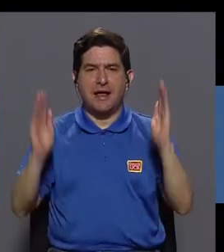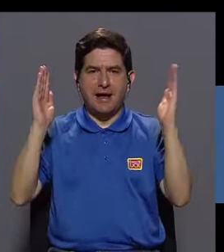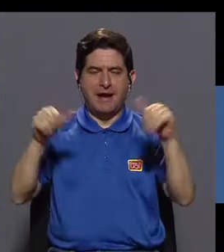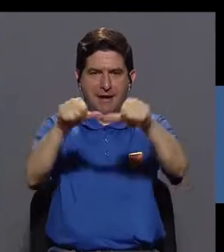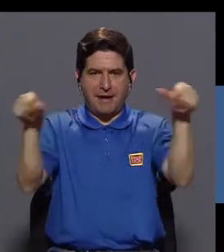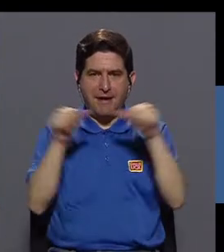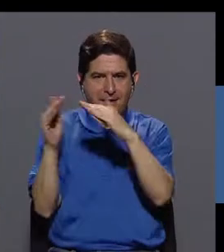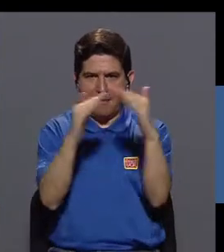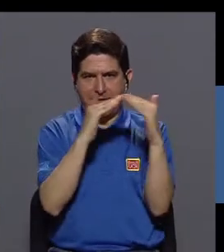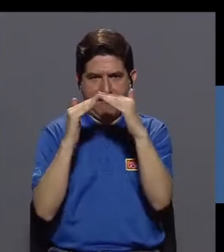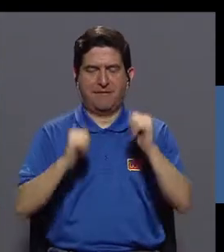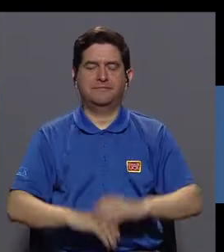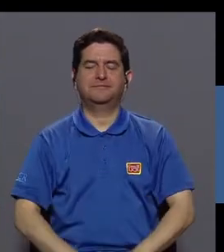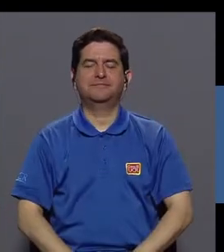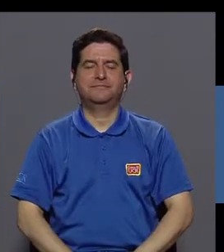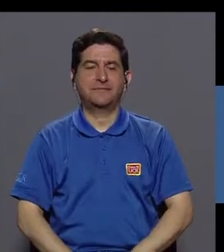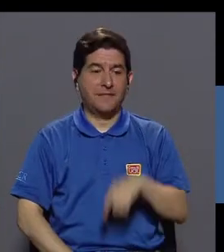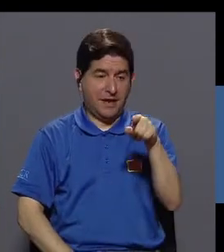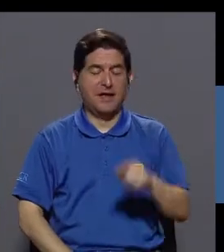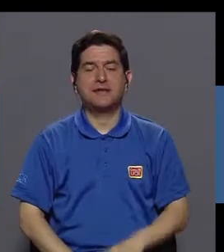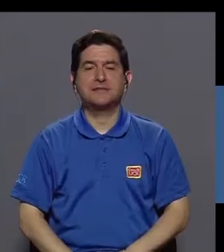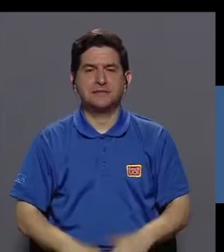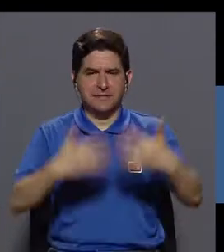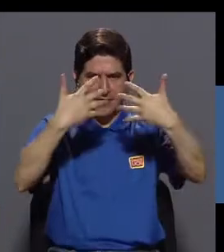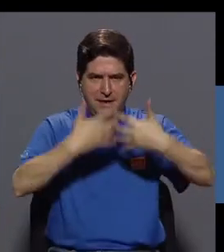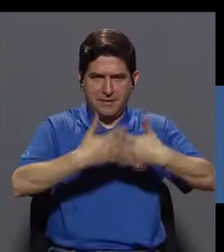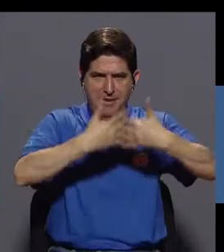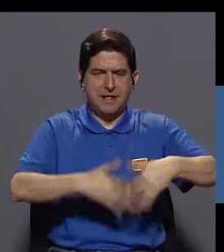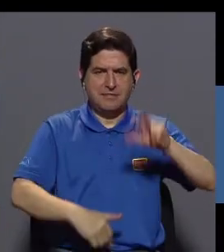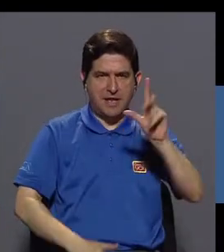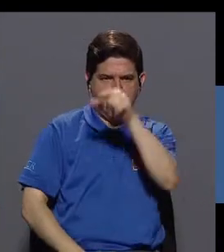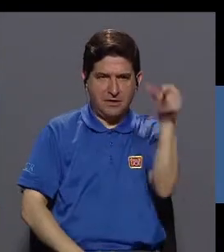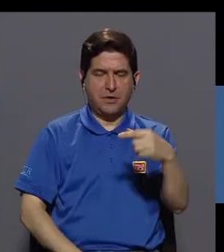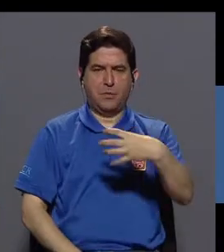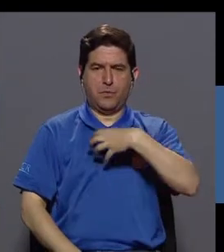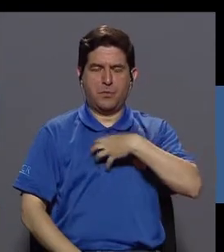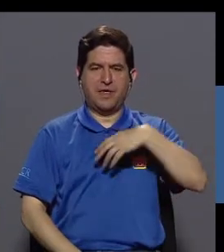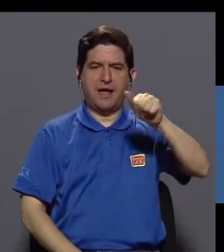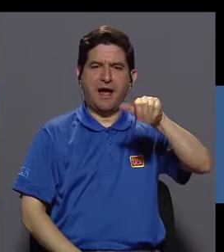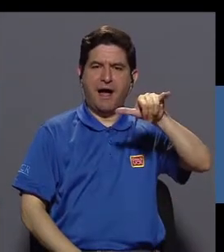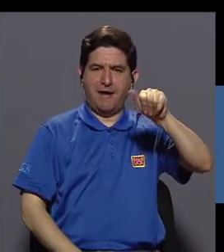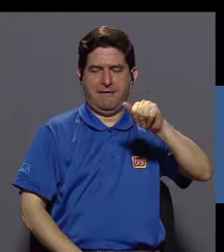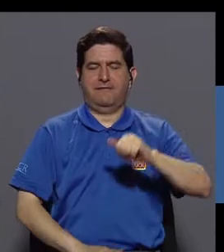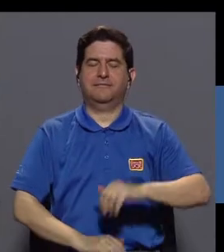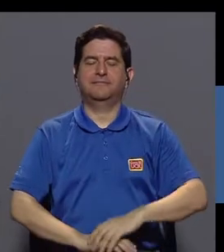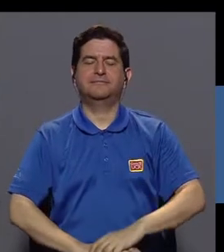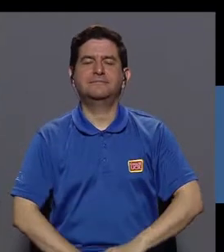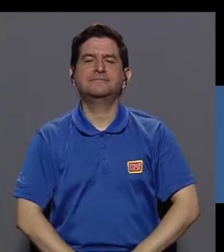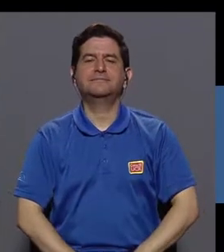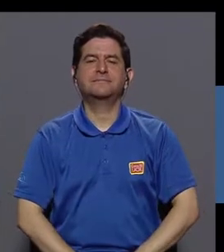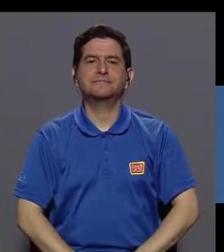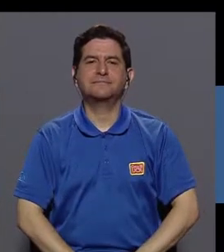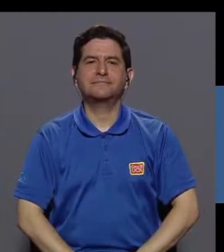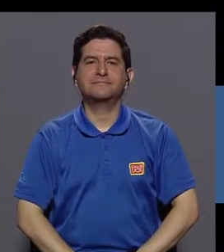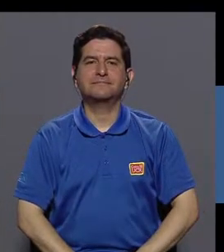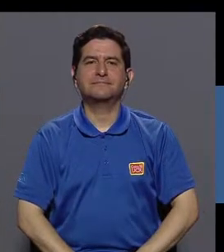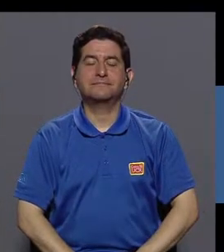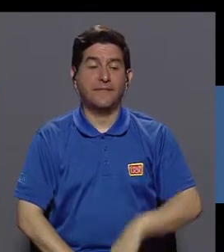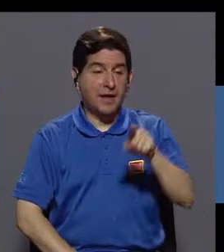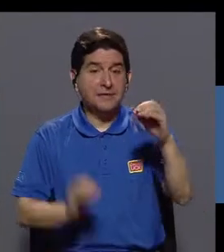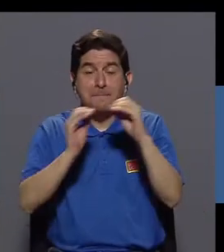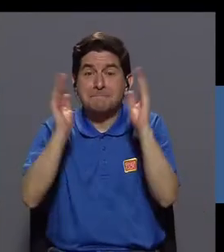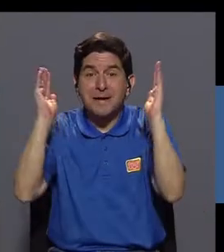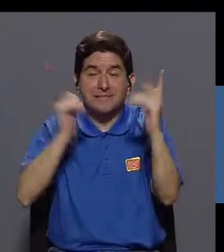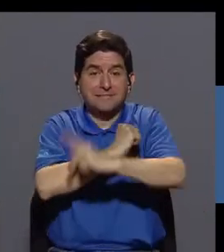metropolitana. Esta es la planta potabilizadora de Tres Ríos. Pertenece al Instituto Costalucense de Acueductos y Cantarillados. Es la